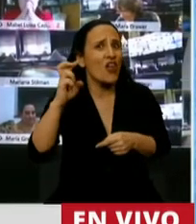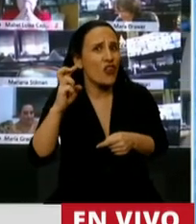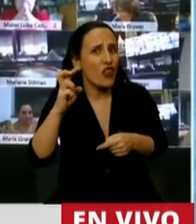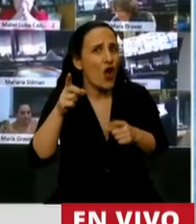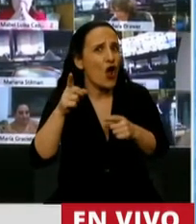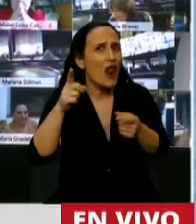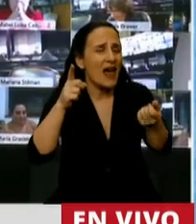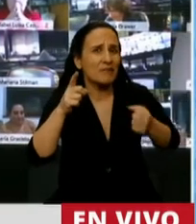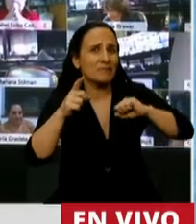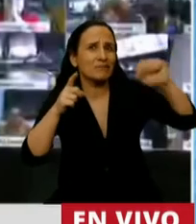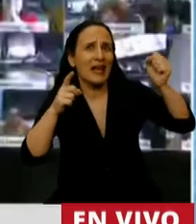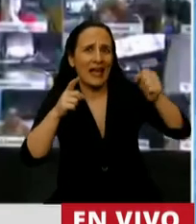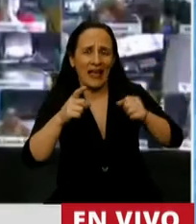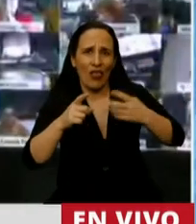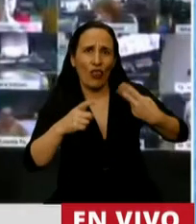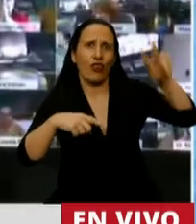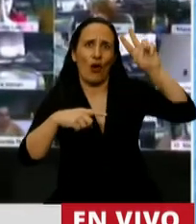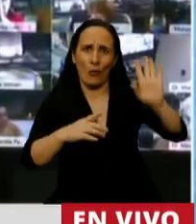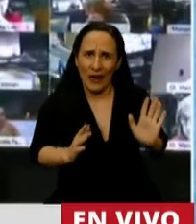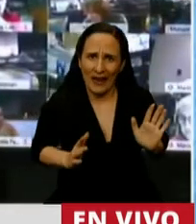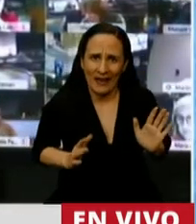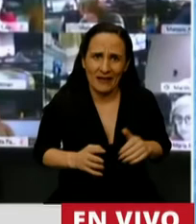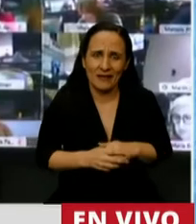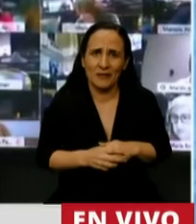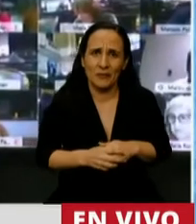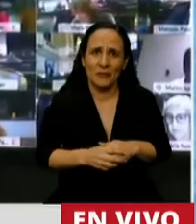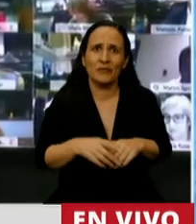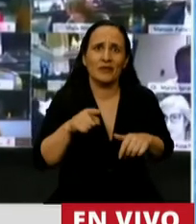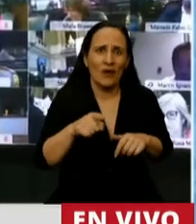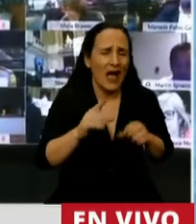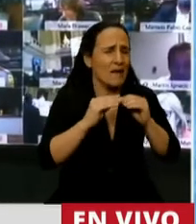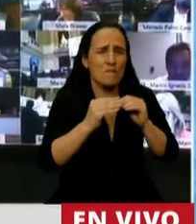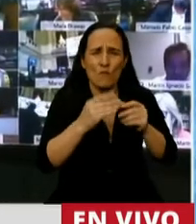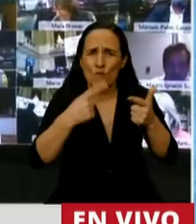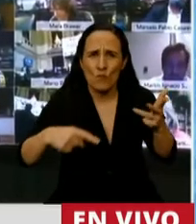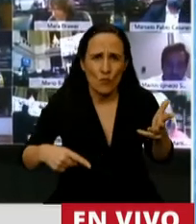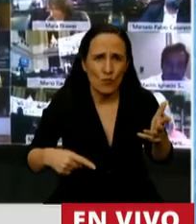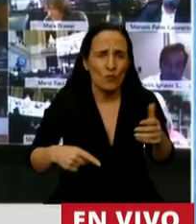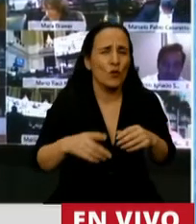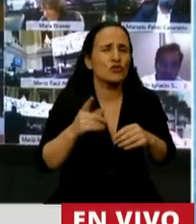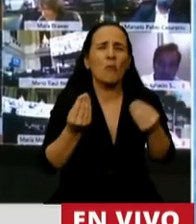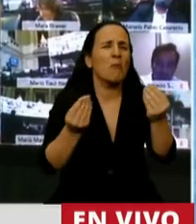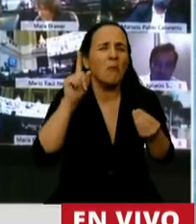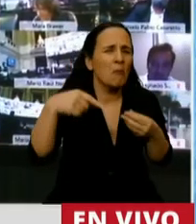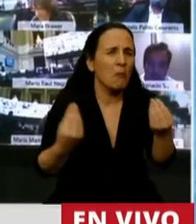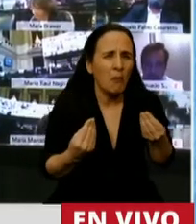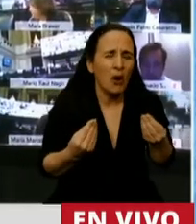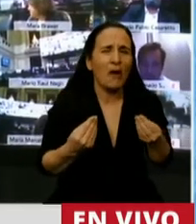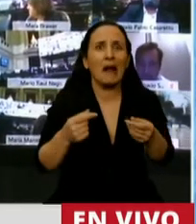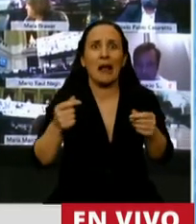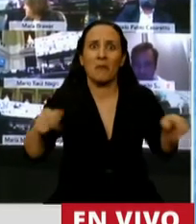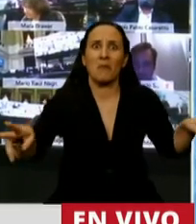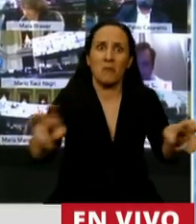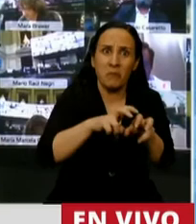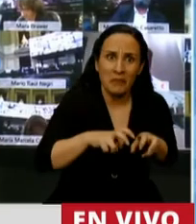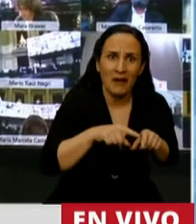casi al dólar. En lo formal también hay muchos motivos. Hubo motivos que tienen que ver con los ingresos a último momento, que no